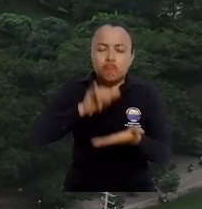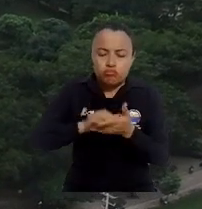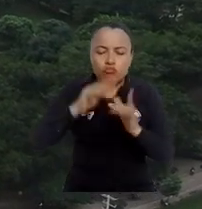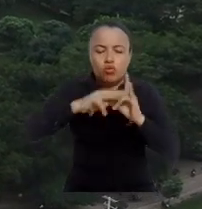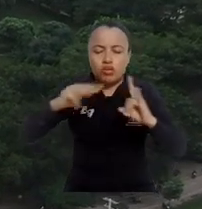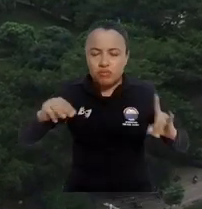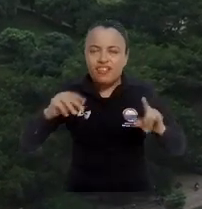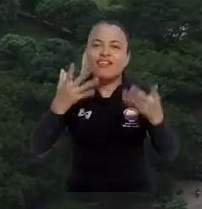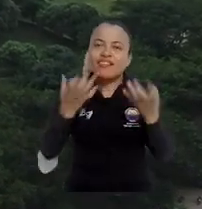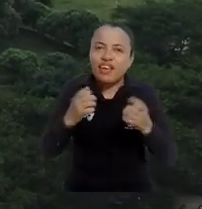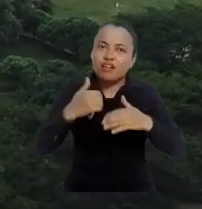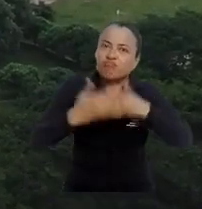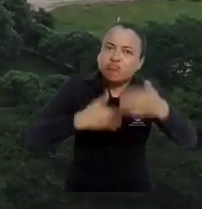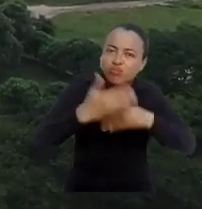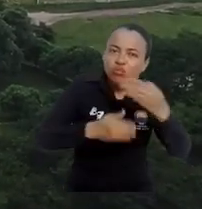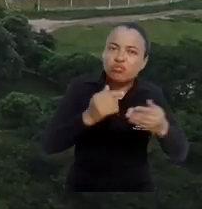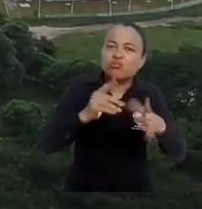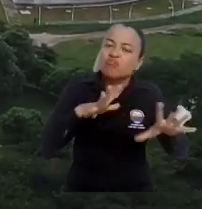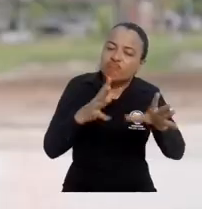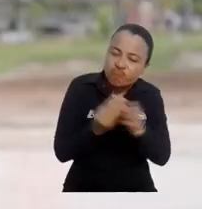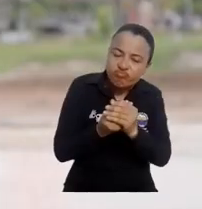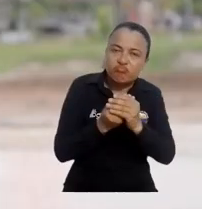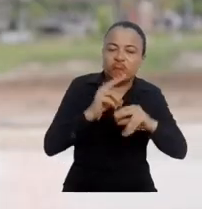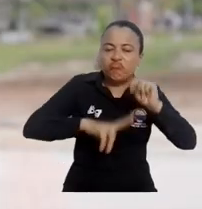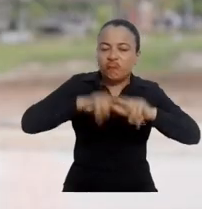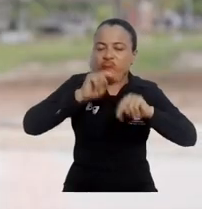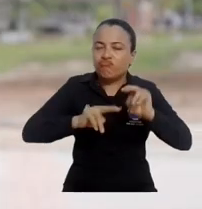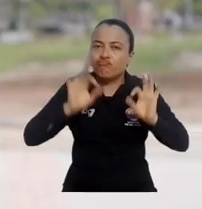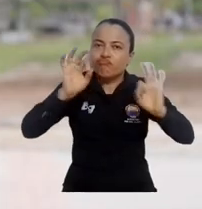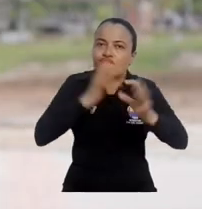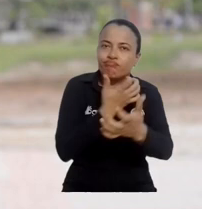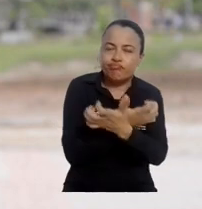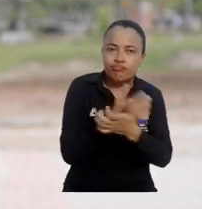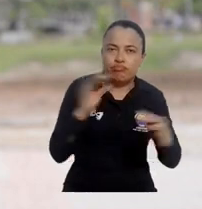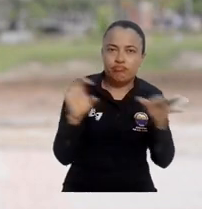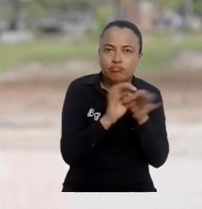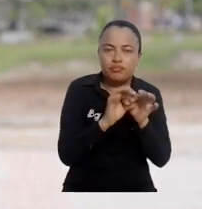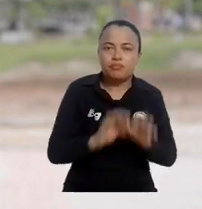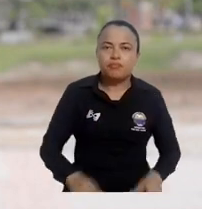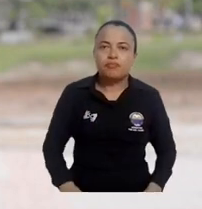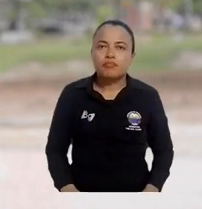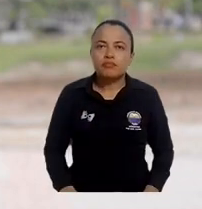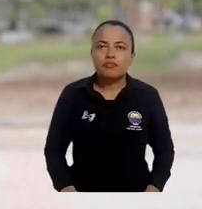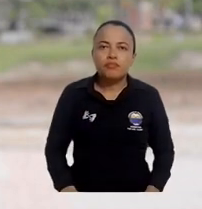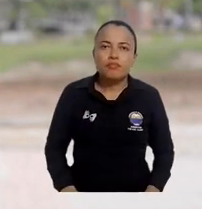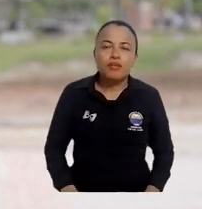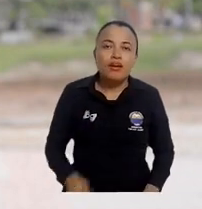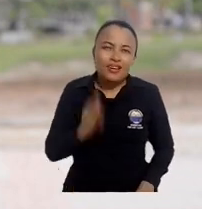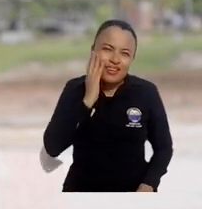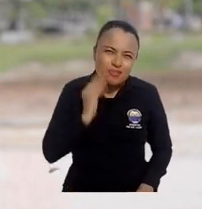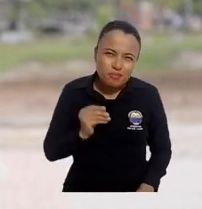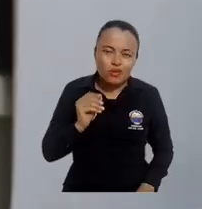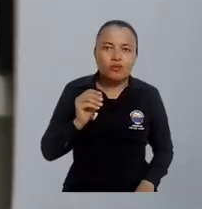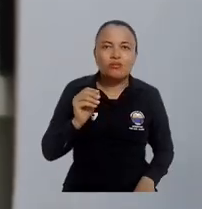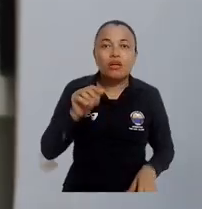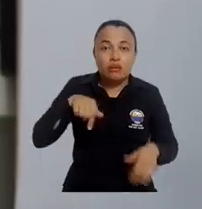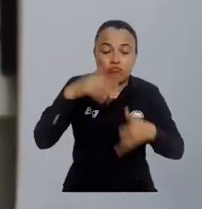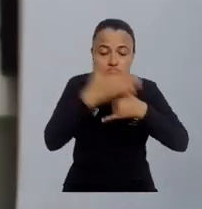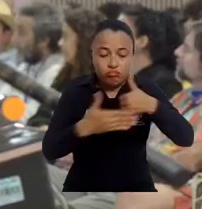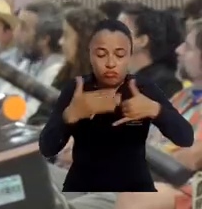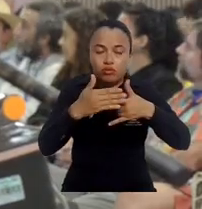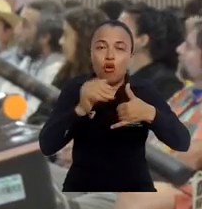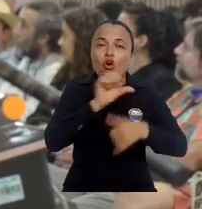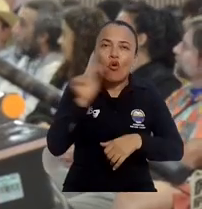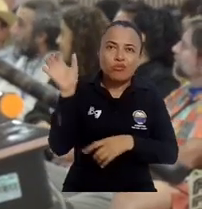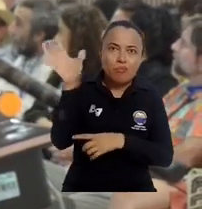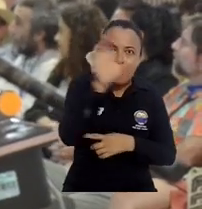Universidad Magdalena sigue apostándole con estas dinámicas a la construcción de una ciencia mucho más inclusiva. Expertos